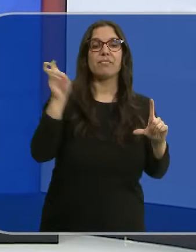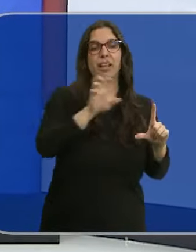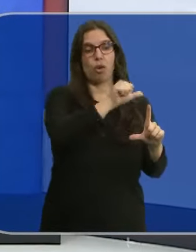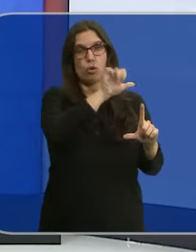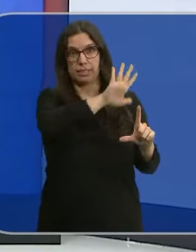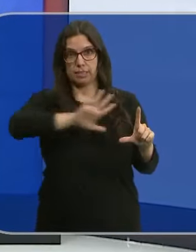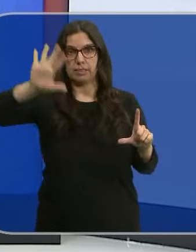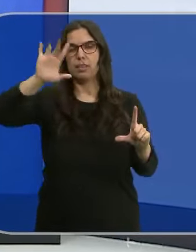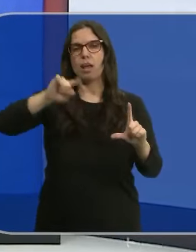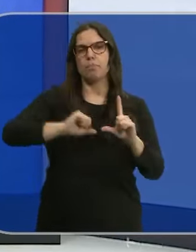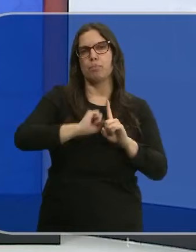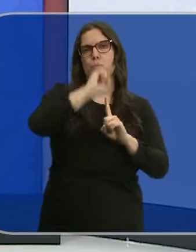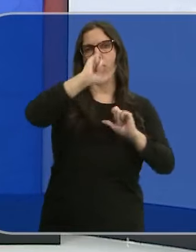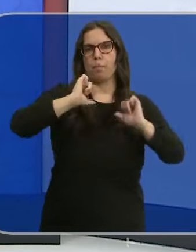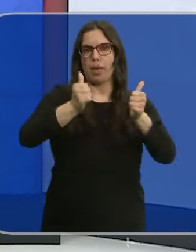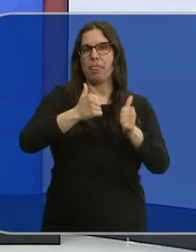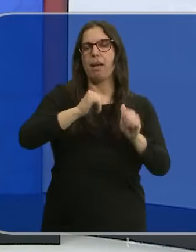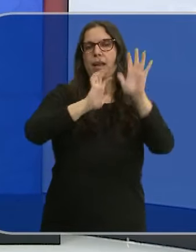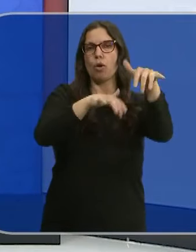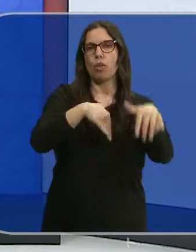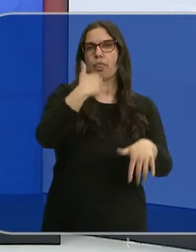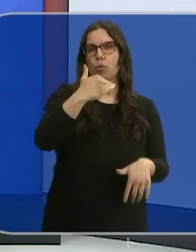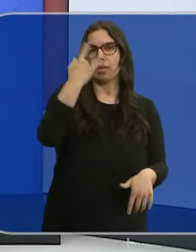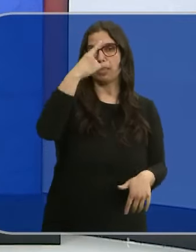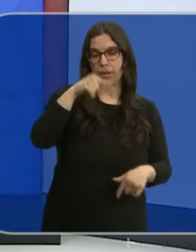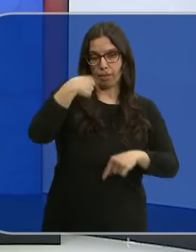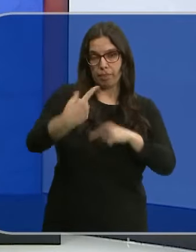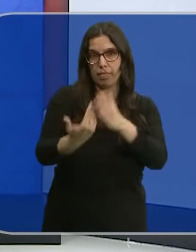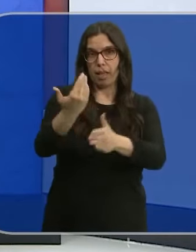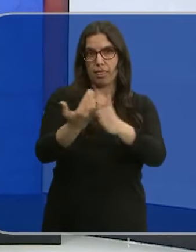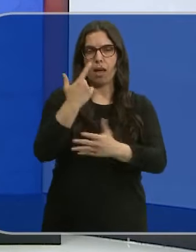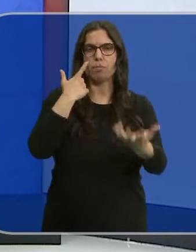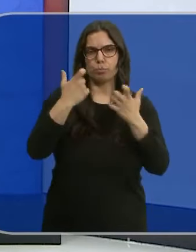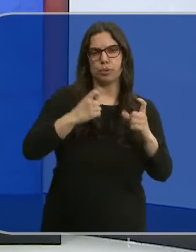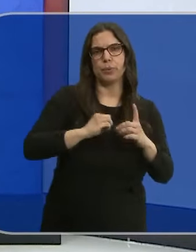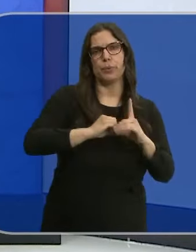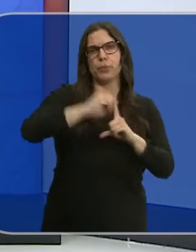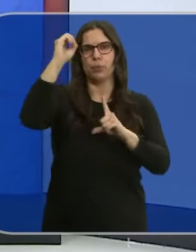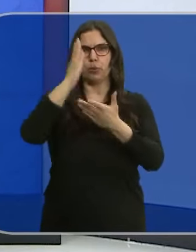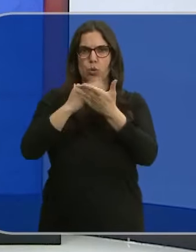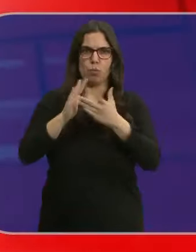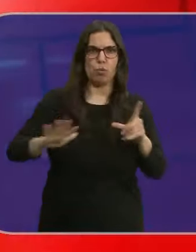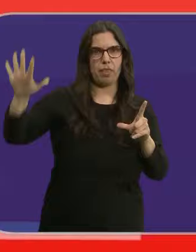oeste, donde las temperaturas comienzan a subir en León, Zamora y Salamanca. Y los próximos días lo harán de forma muy notable en toda la comunidad.